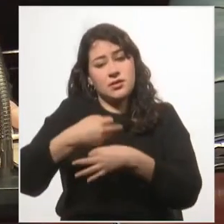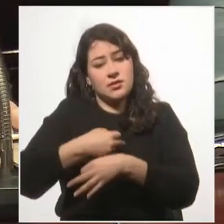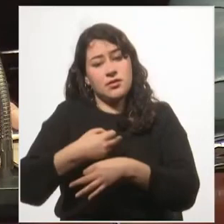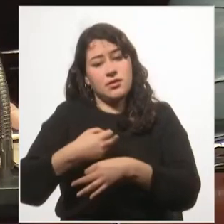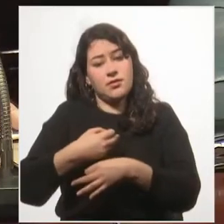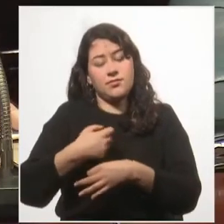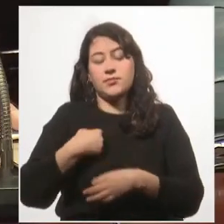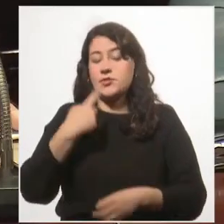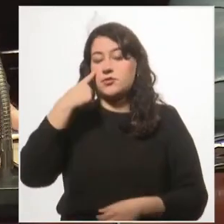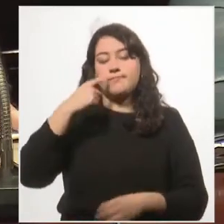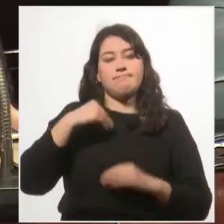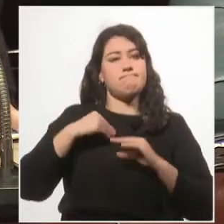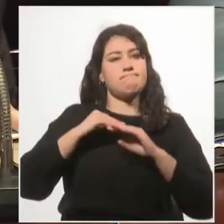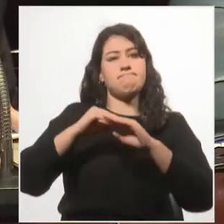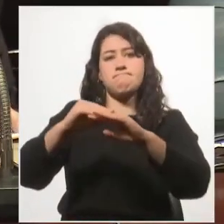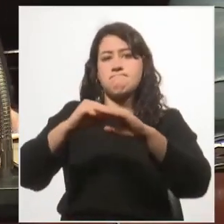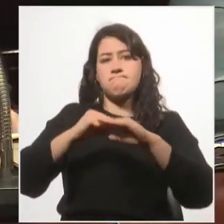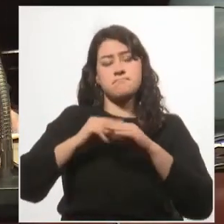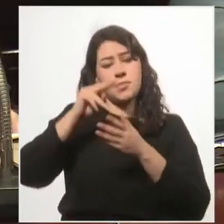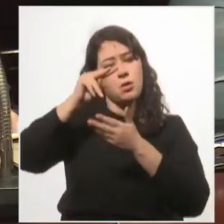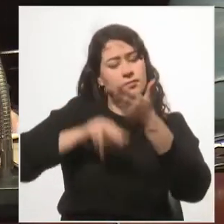identificado con todo esto.